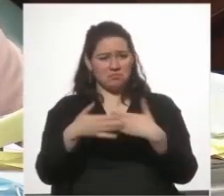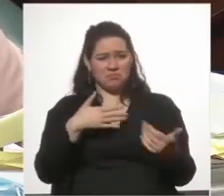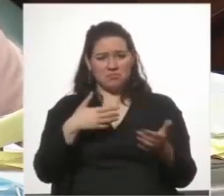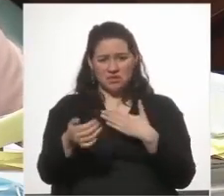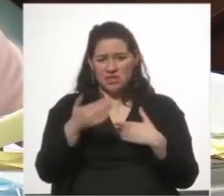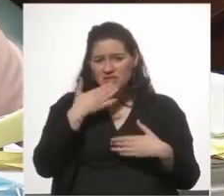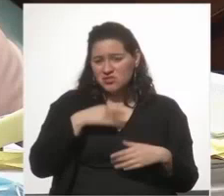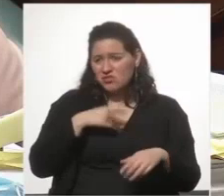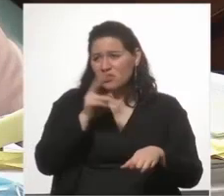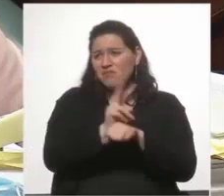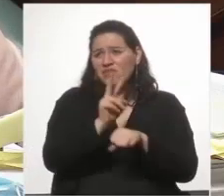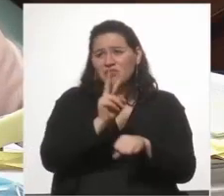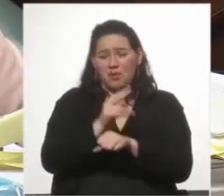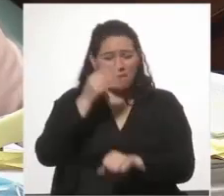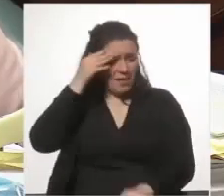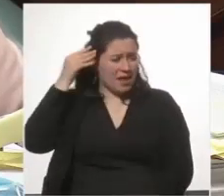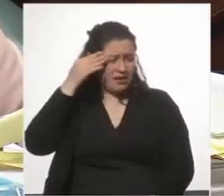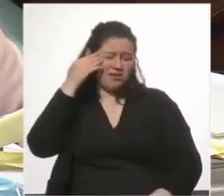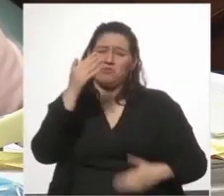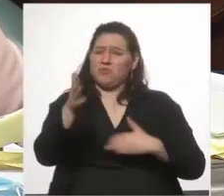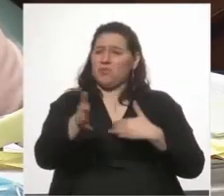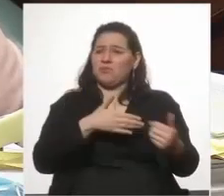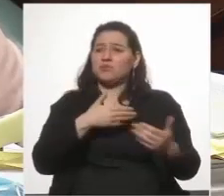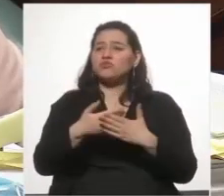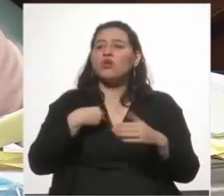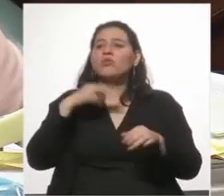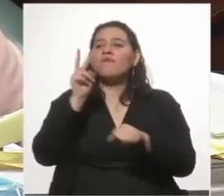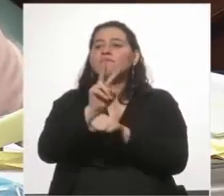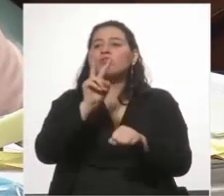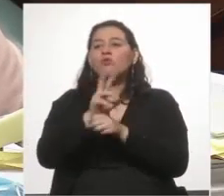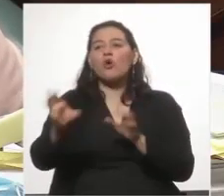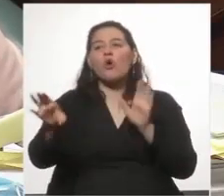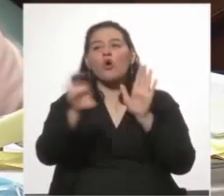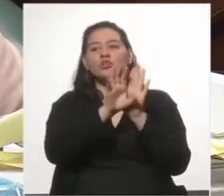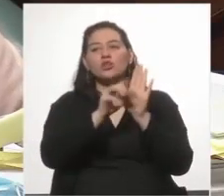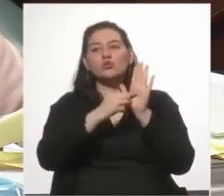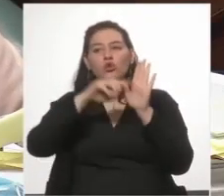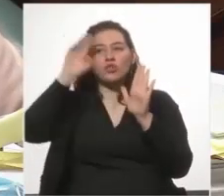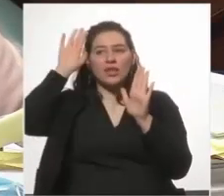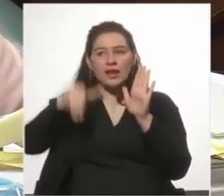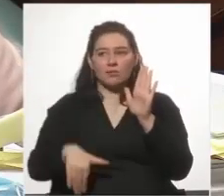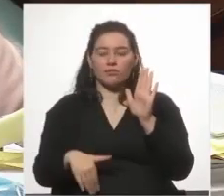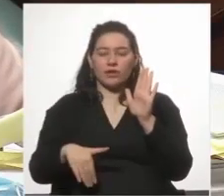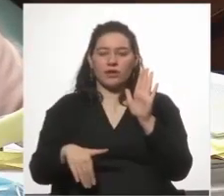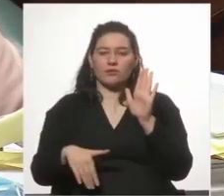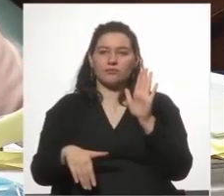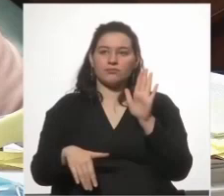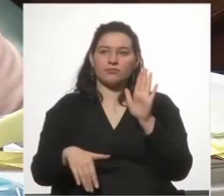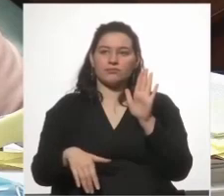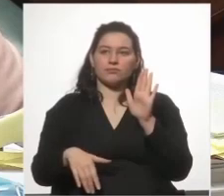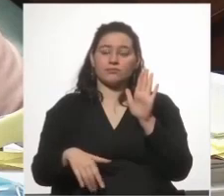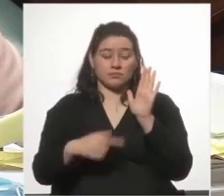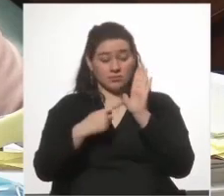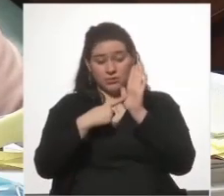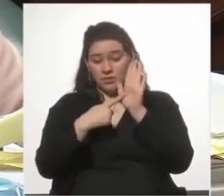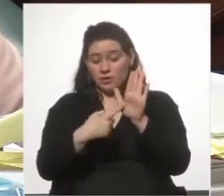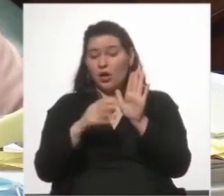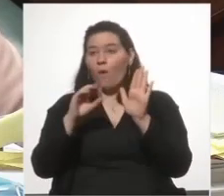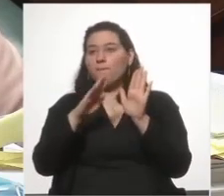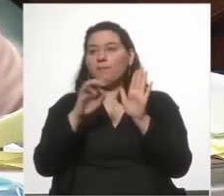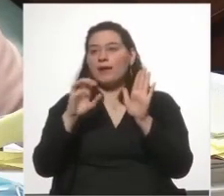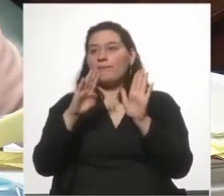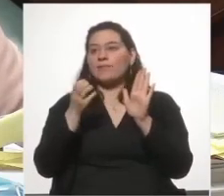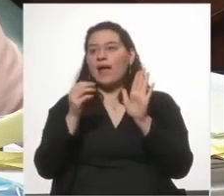que yo estoy defendiendo a Manini, yo estoy defendiendo la Constitución de la República, es lo que dice Ope Pasqué.